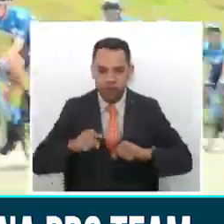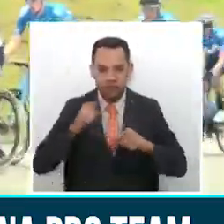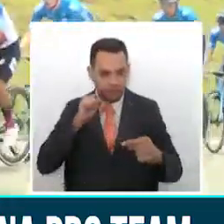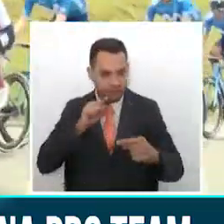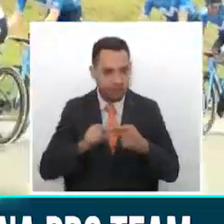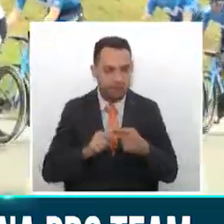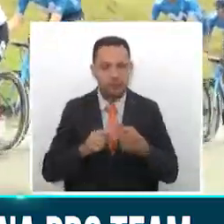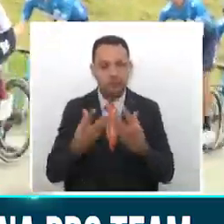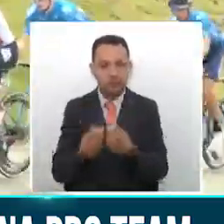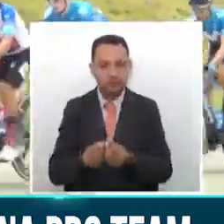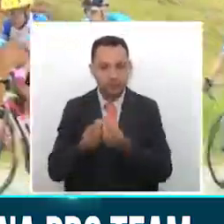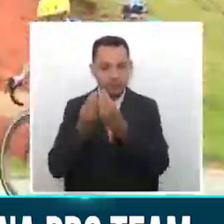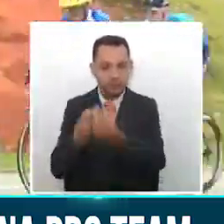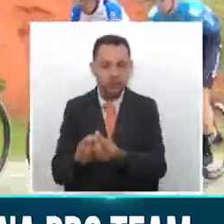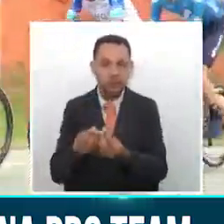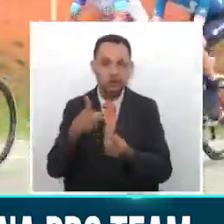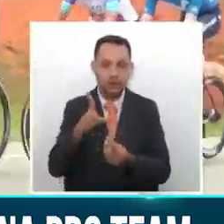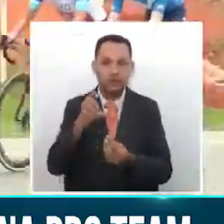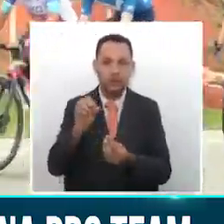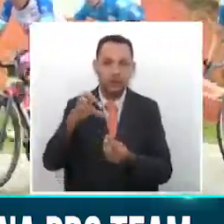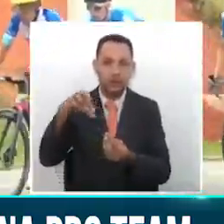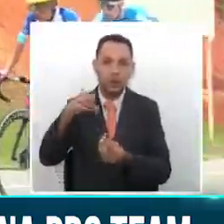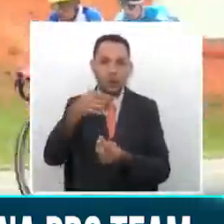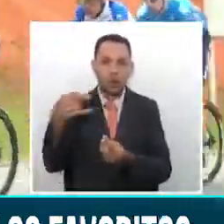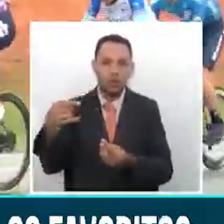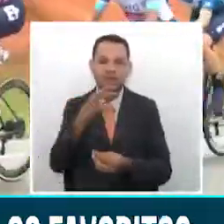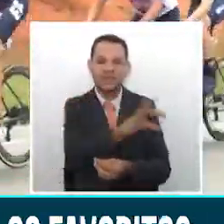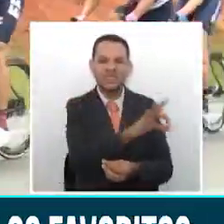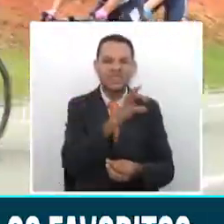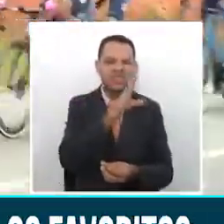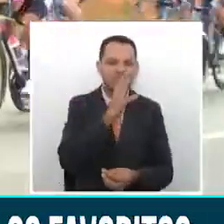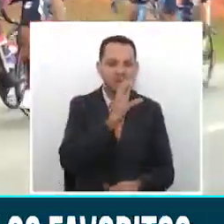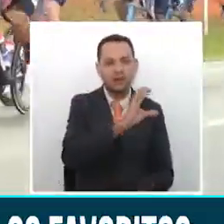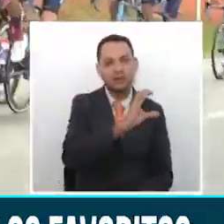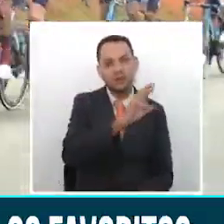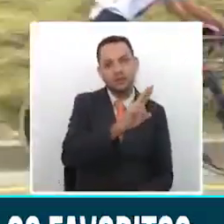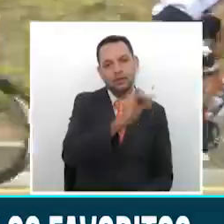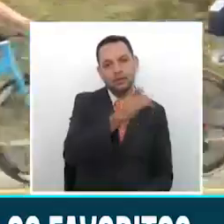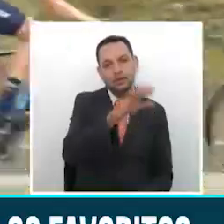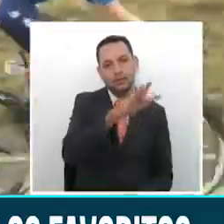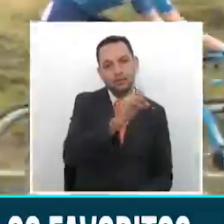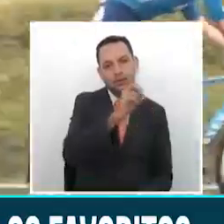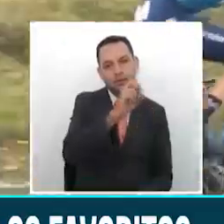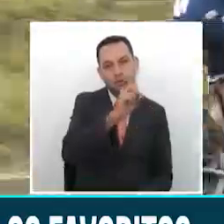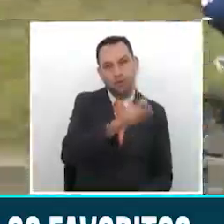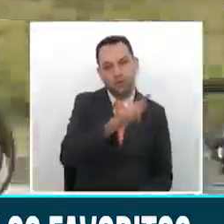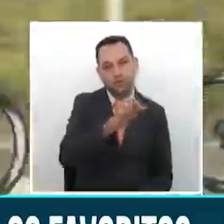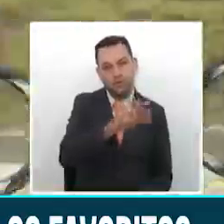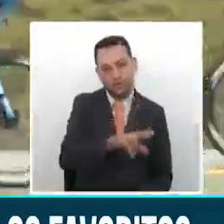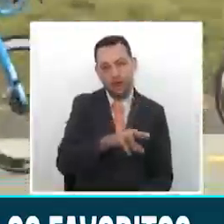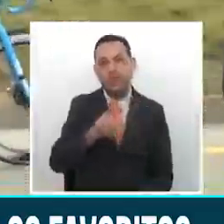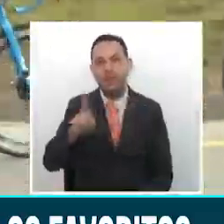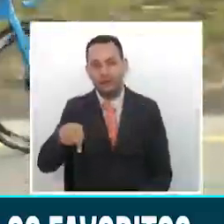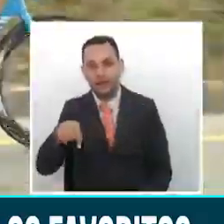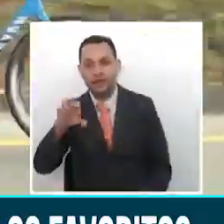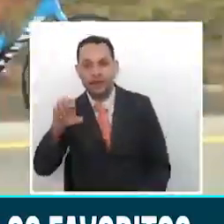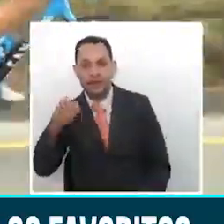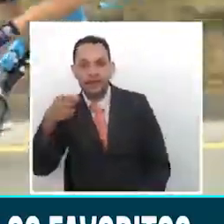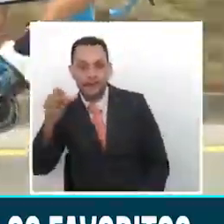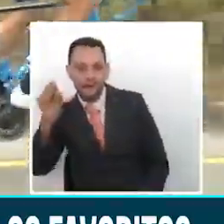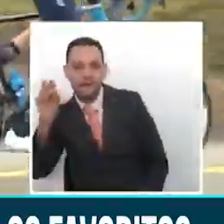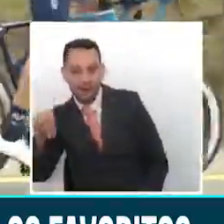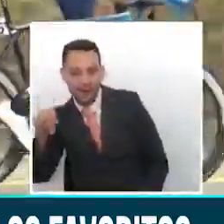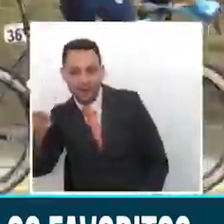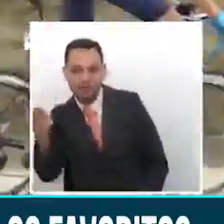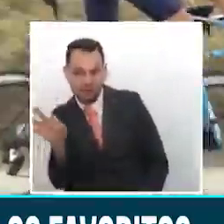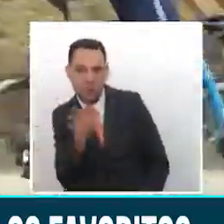ganar el Tour, López citó entre otros a Christopher Froome, Primo Roglic y naturalmente a su compatriota Egan Bernal, actual campeón, pero